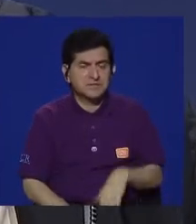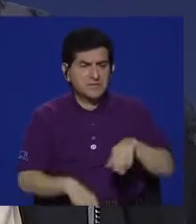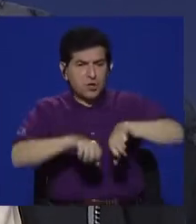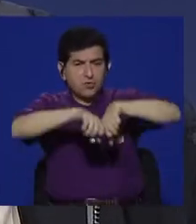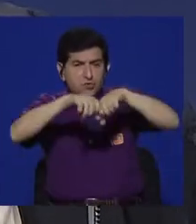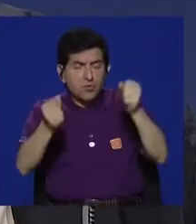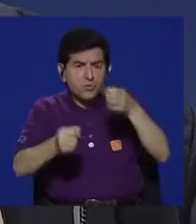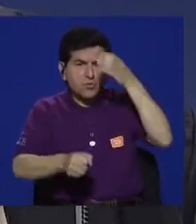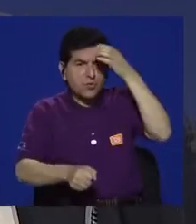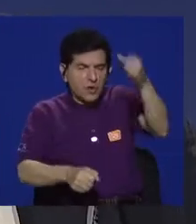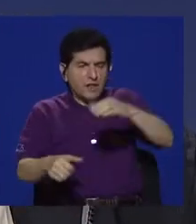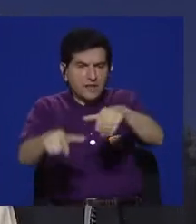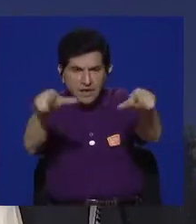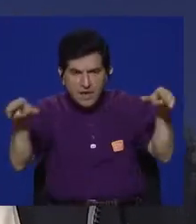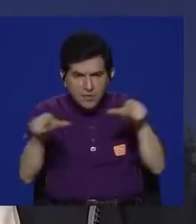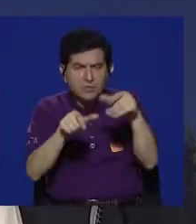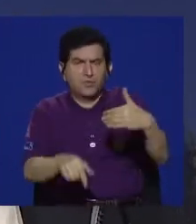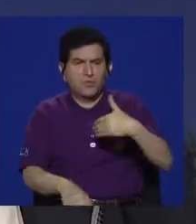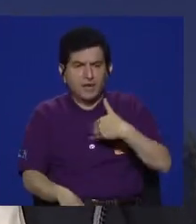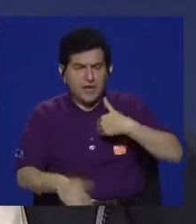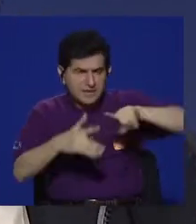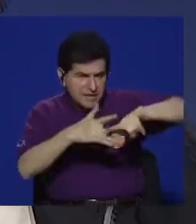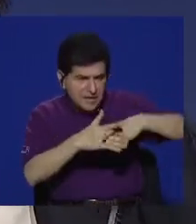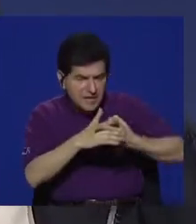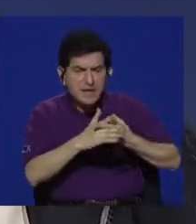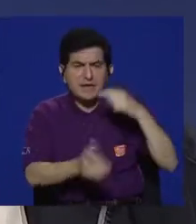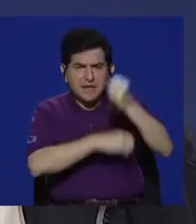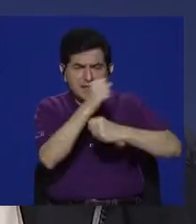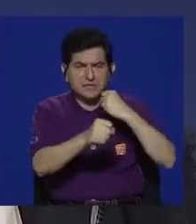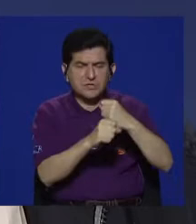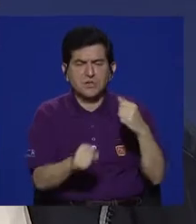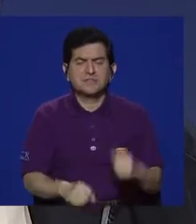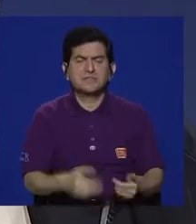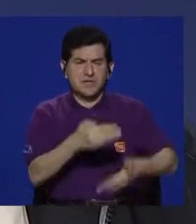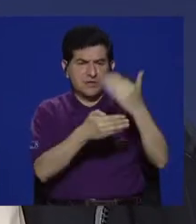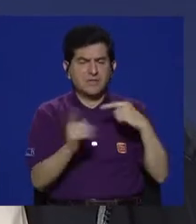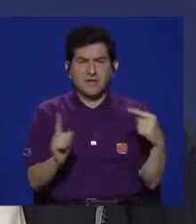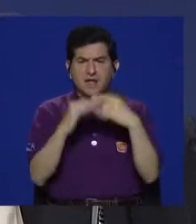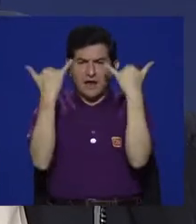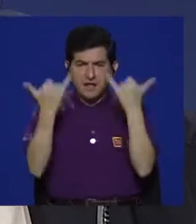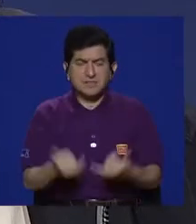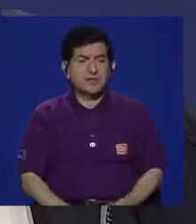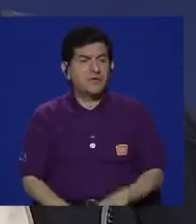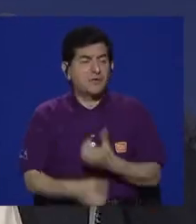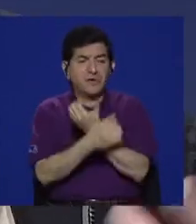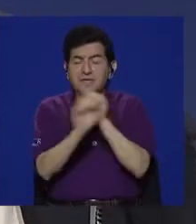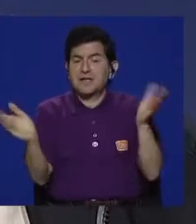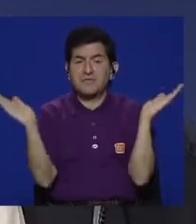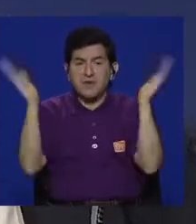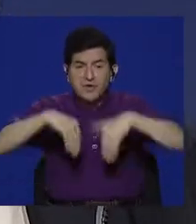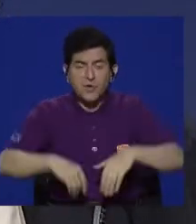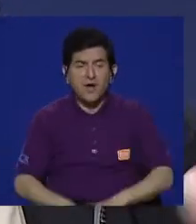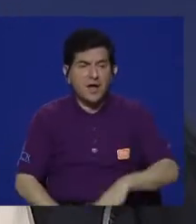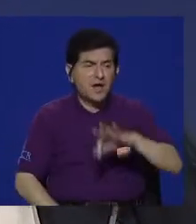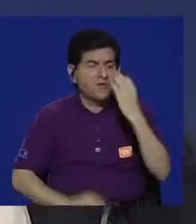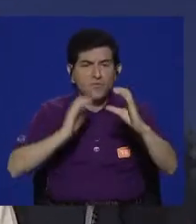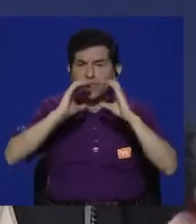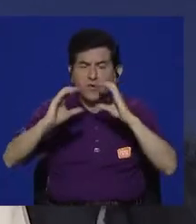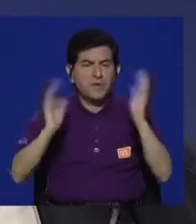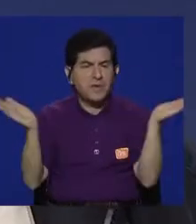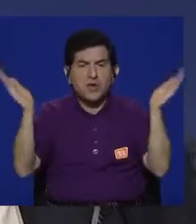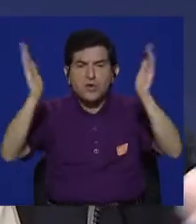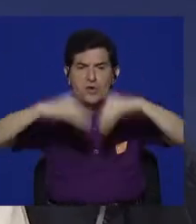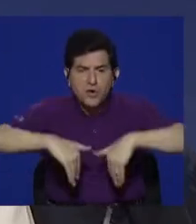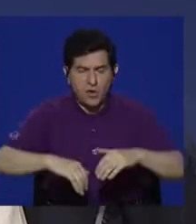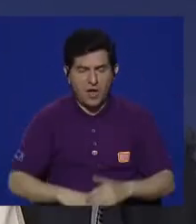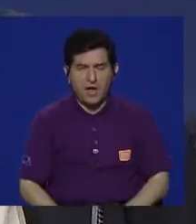digamos, una ruptura de la cultura local que había a inicios del siglo pasado hasta ahora y que no hay cómo rescatarla porque tampoco hay